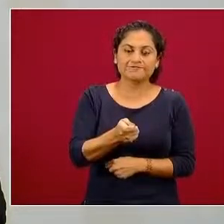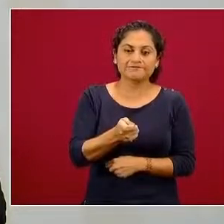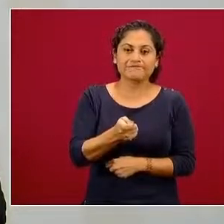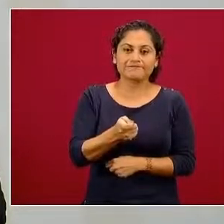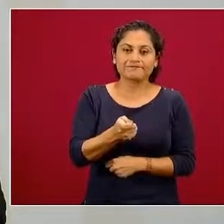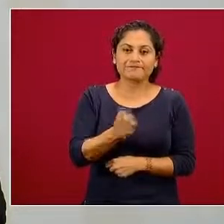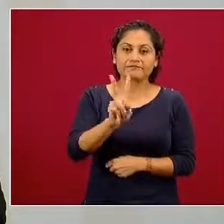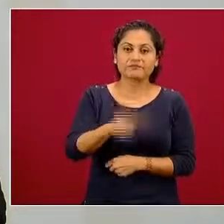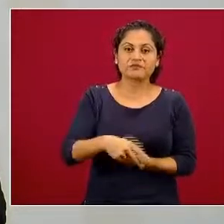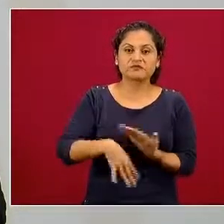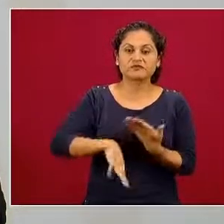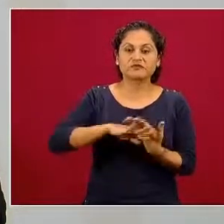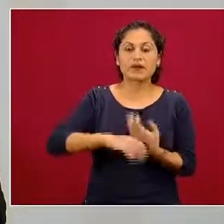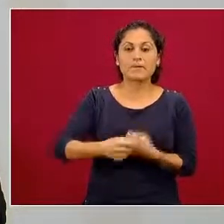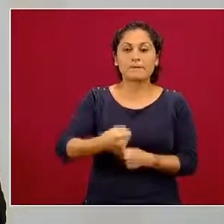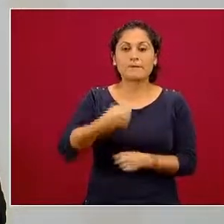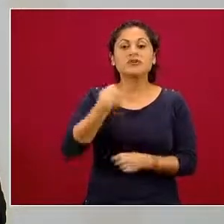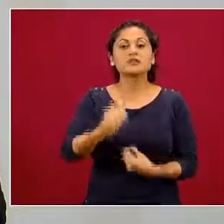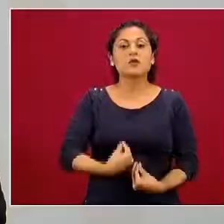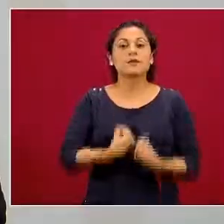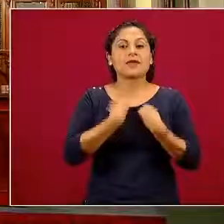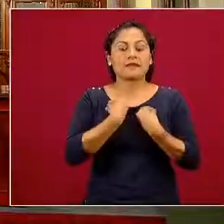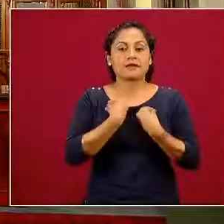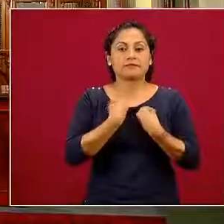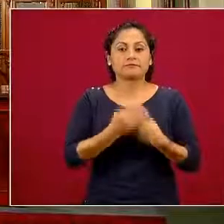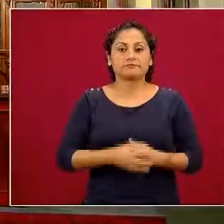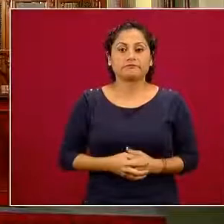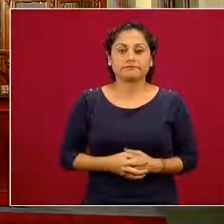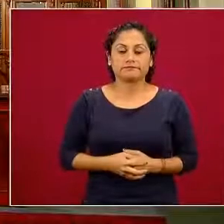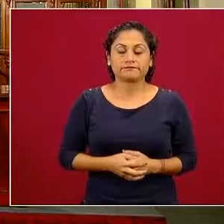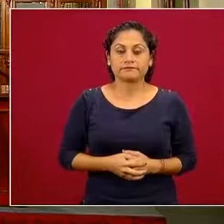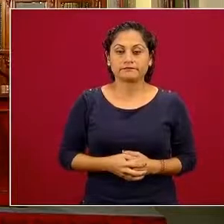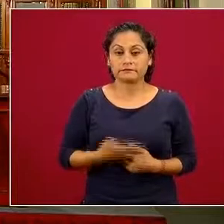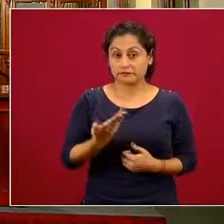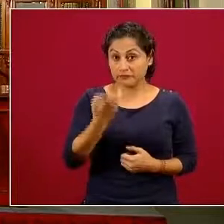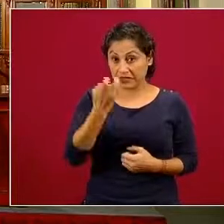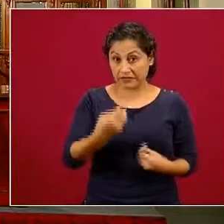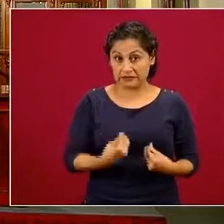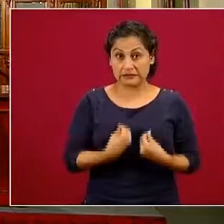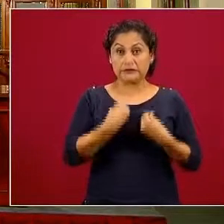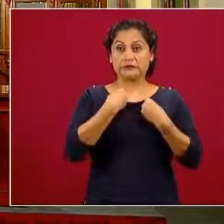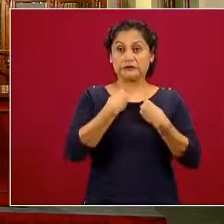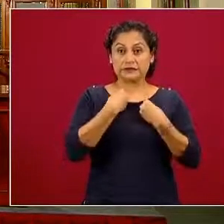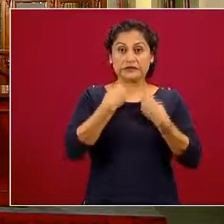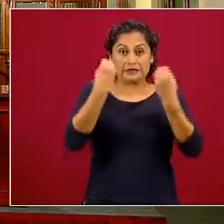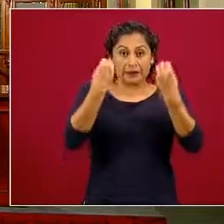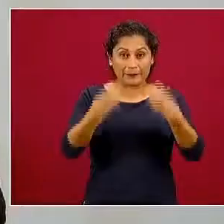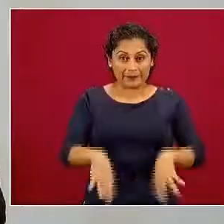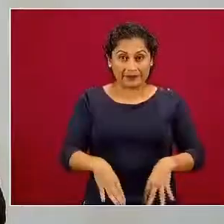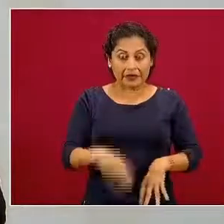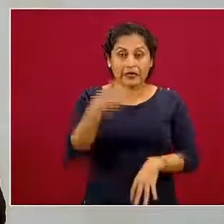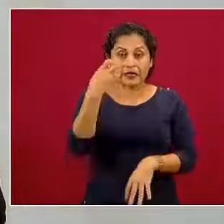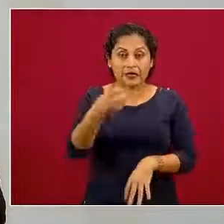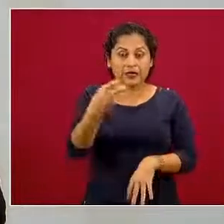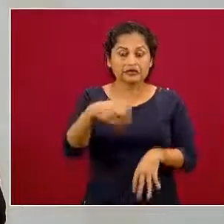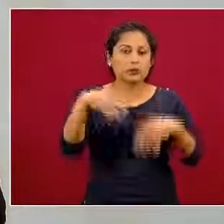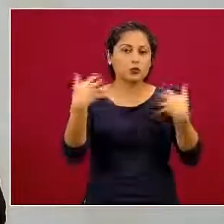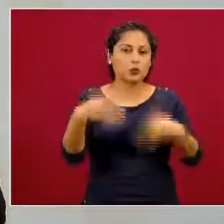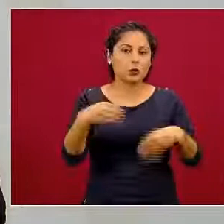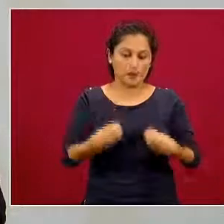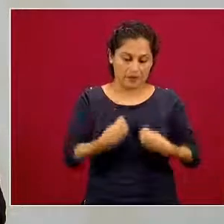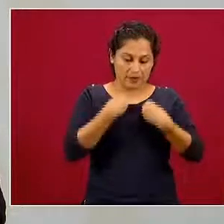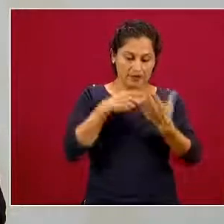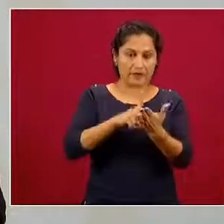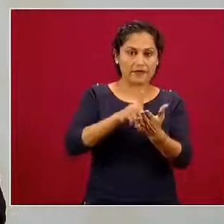más preciado del ser humano. La vida. La vida, que es un derecho fundamental, reconocido